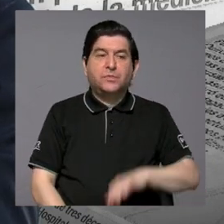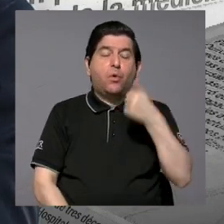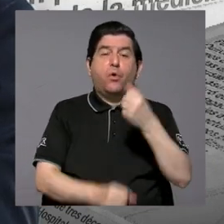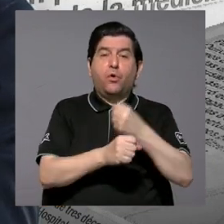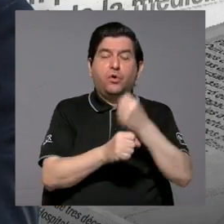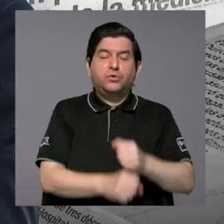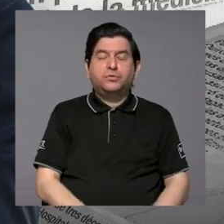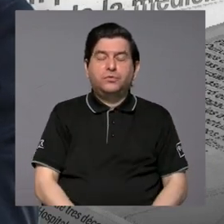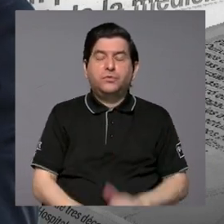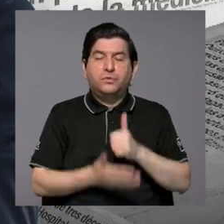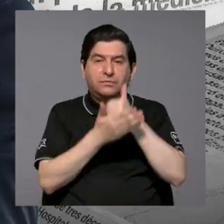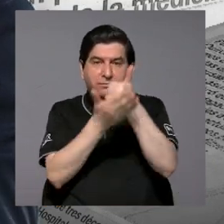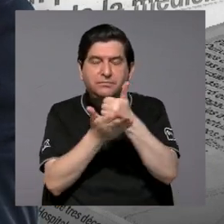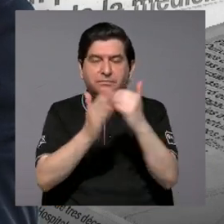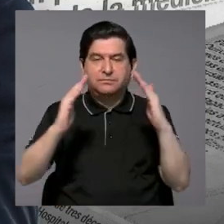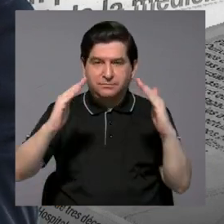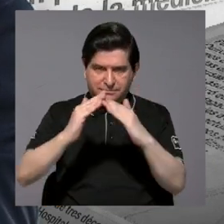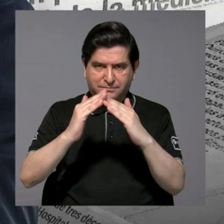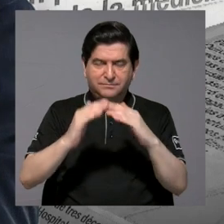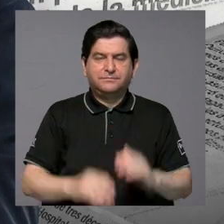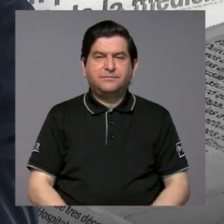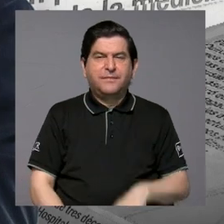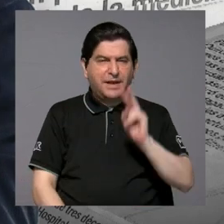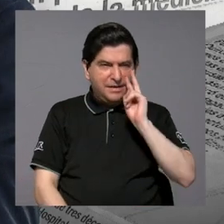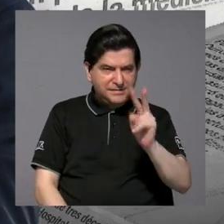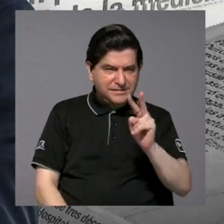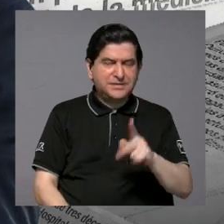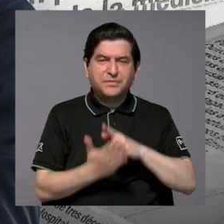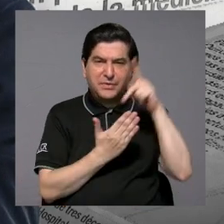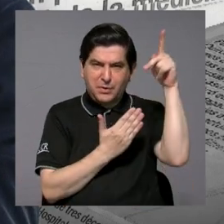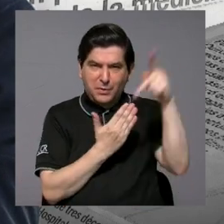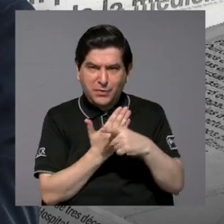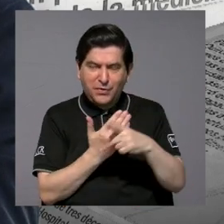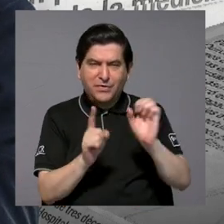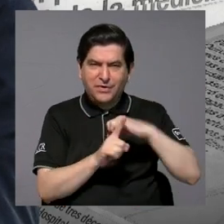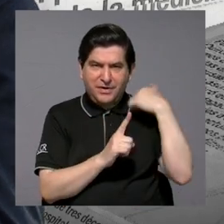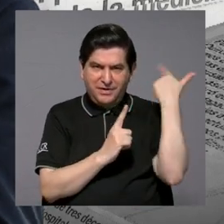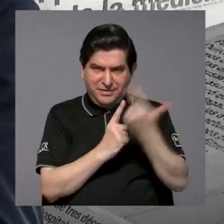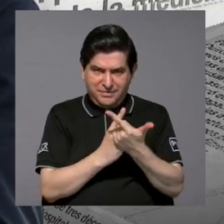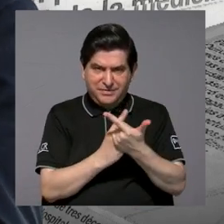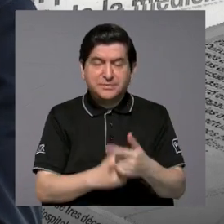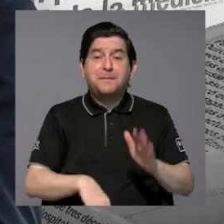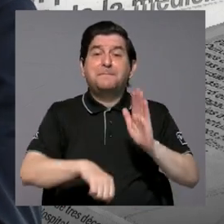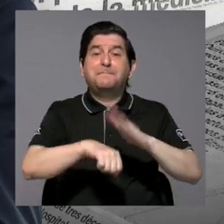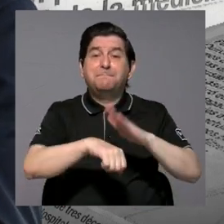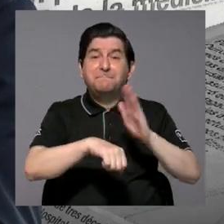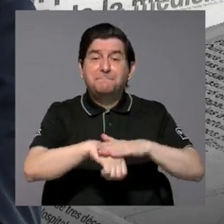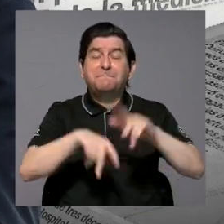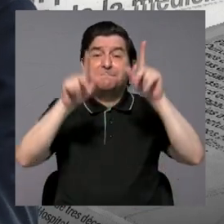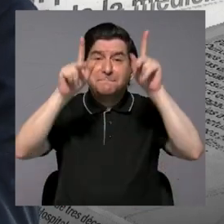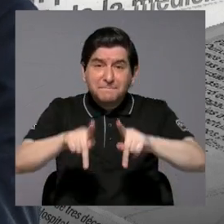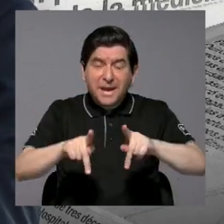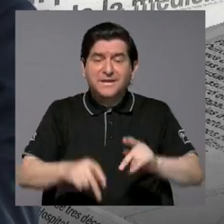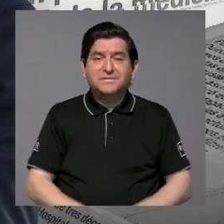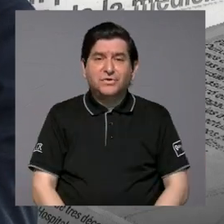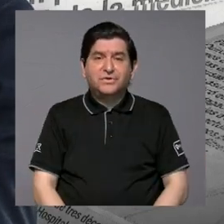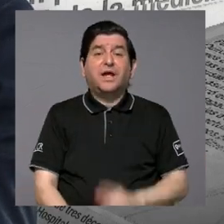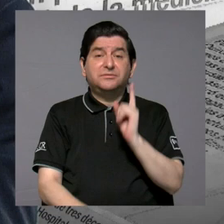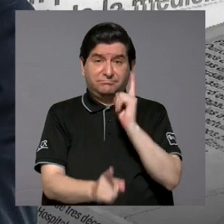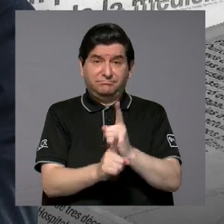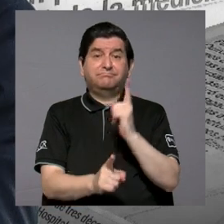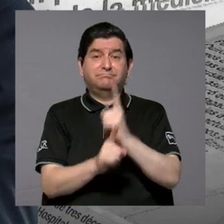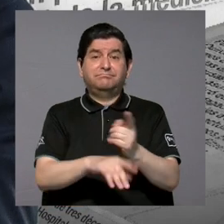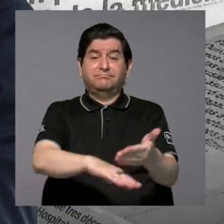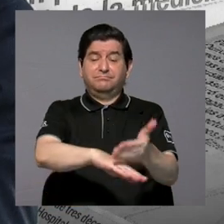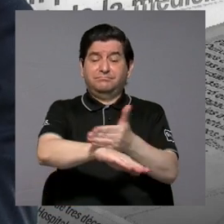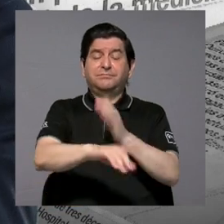trabajo sobre el bono de la vivienda, y entonces se ve que estos programas sociales permiten a las personas efectivamente